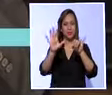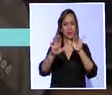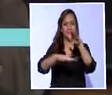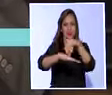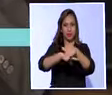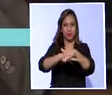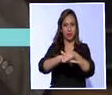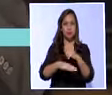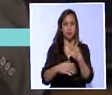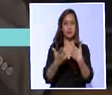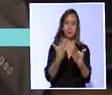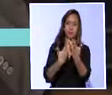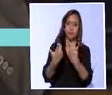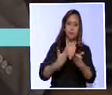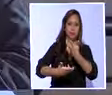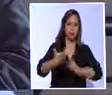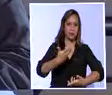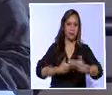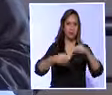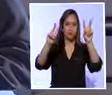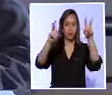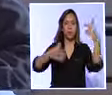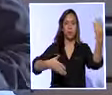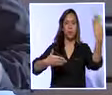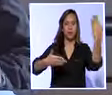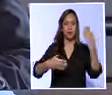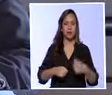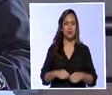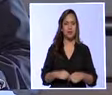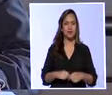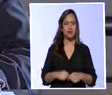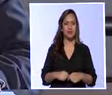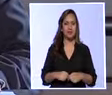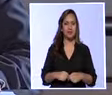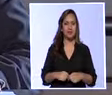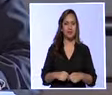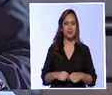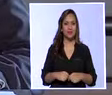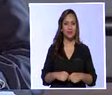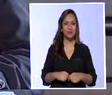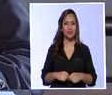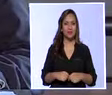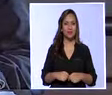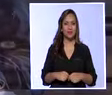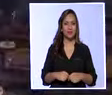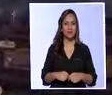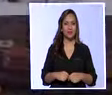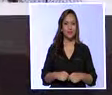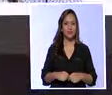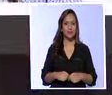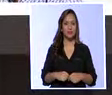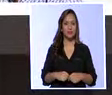Un espacio de diálogo y de análisis de la coyuntura política. Mariela Logroño, TVL Noticias.